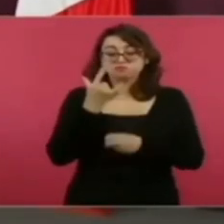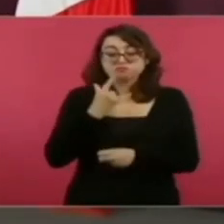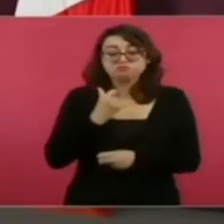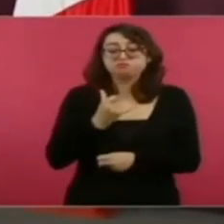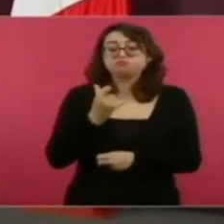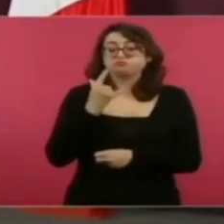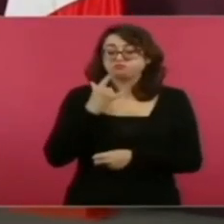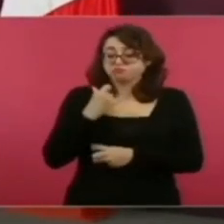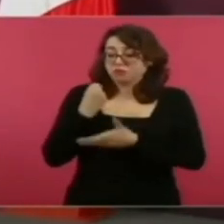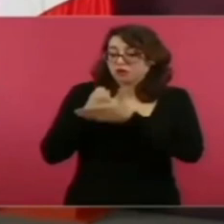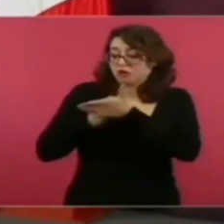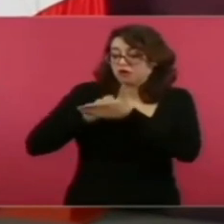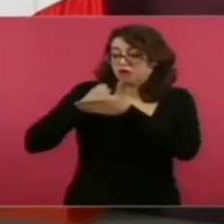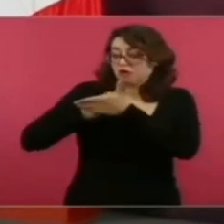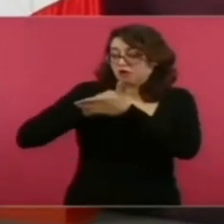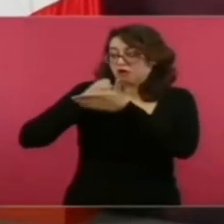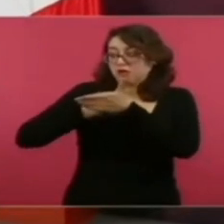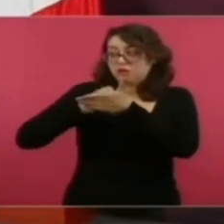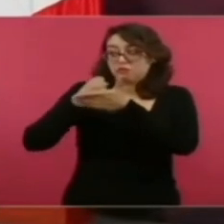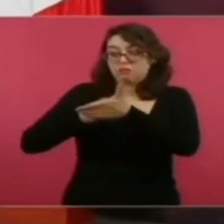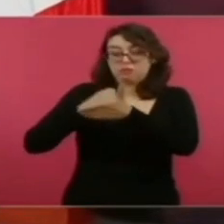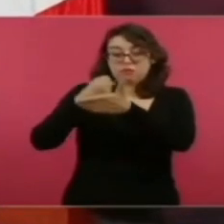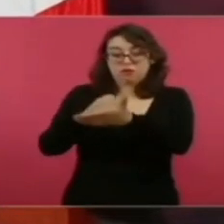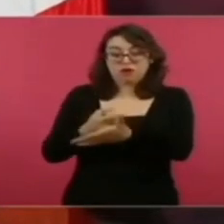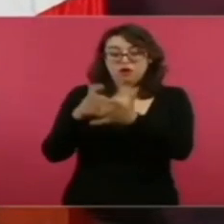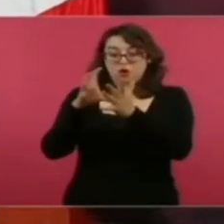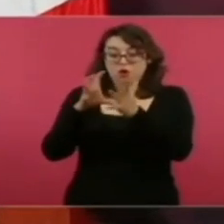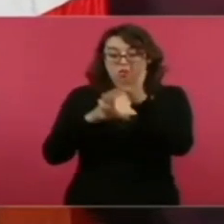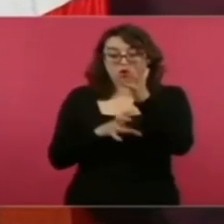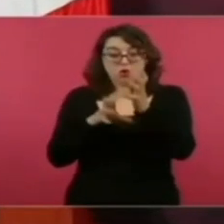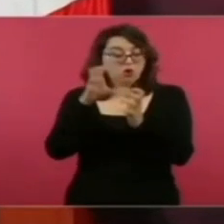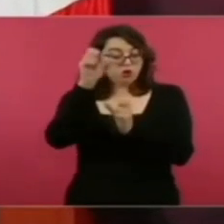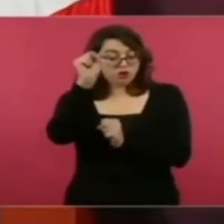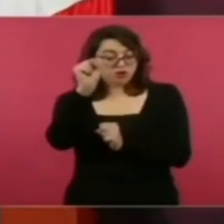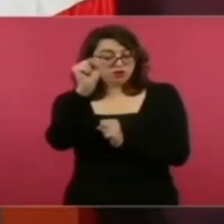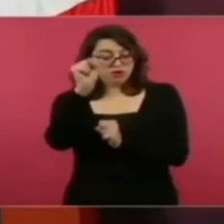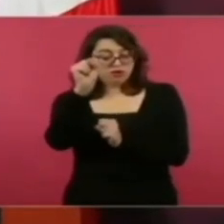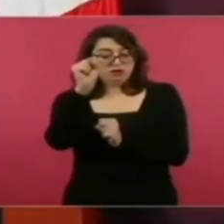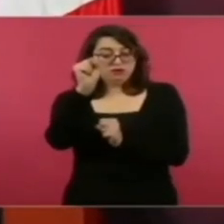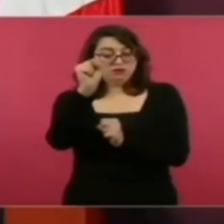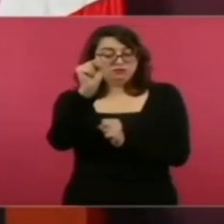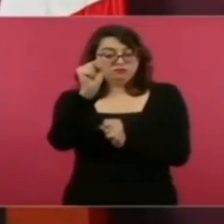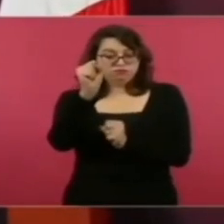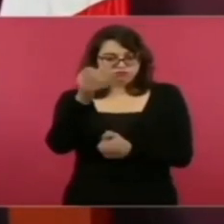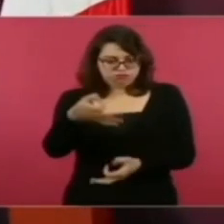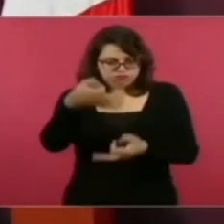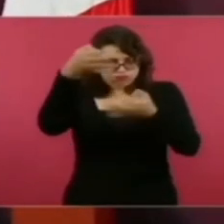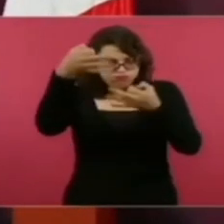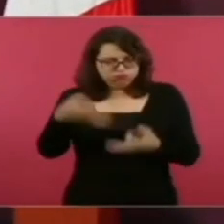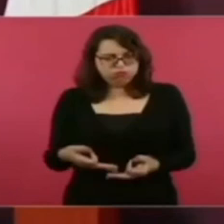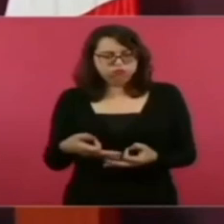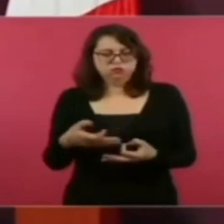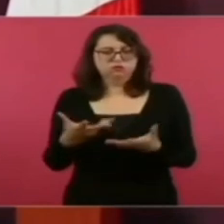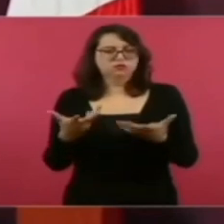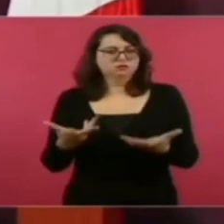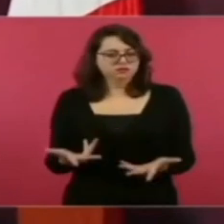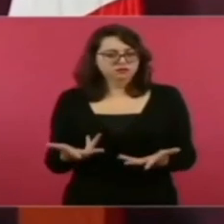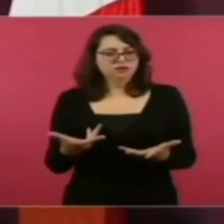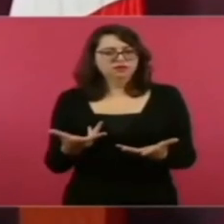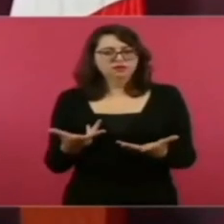práctica, el cumplimiento de la Constitución, una verdadera división